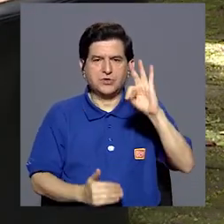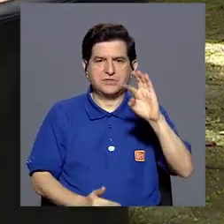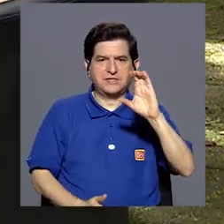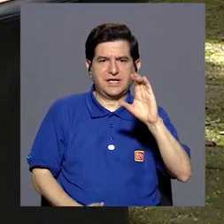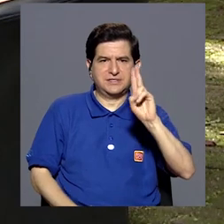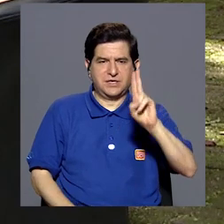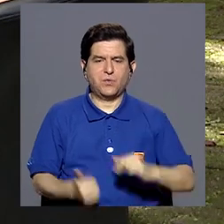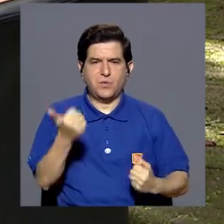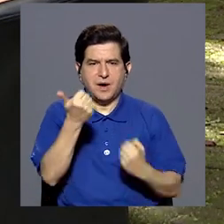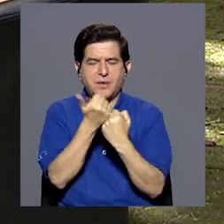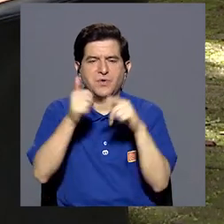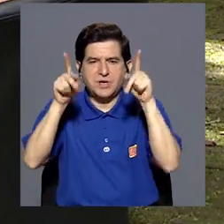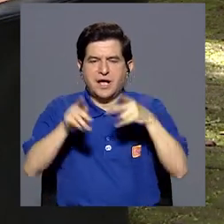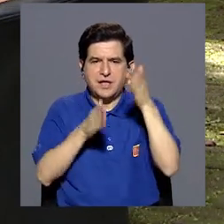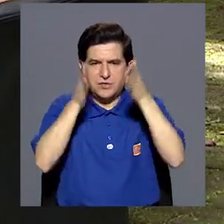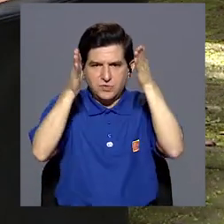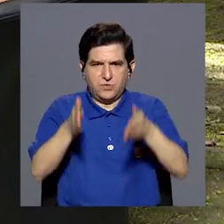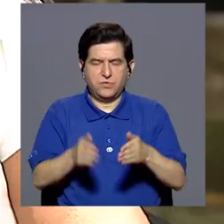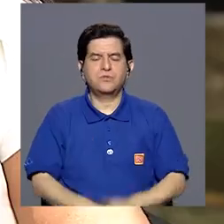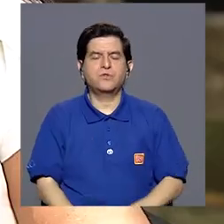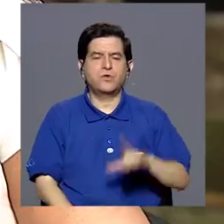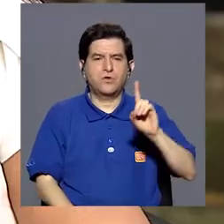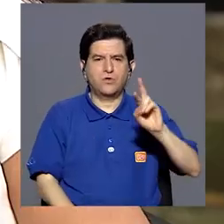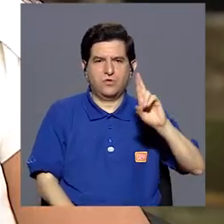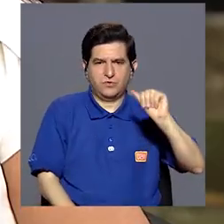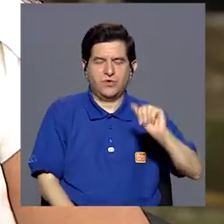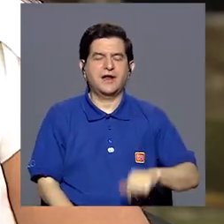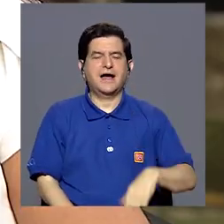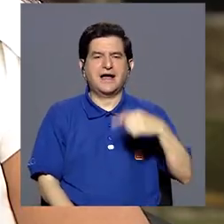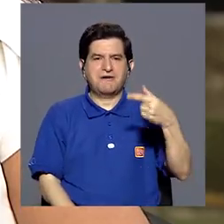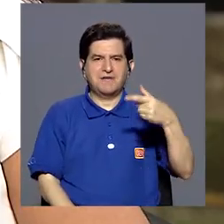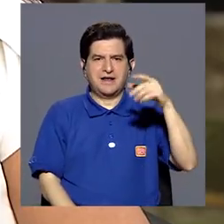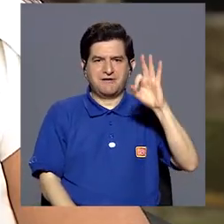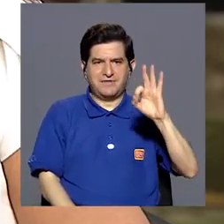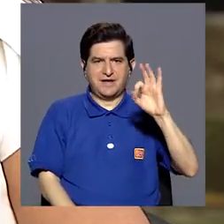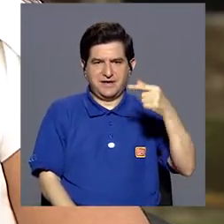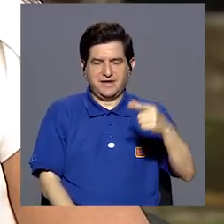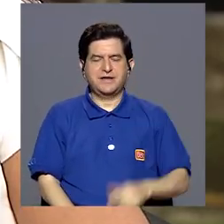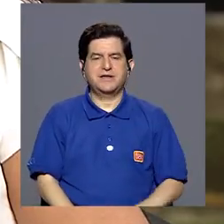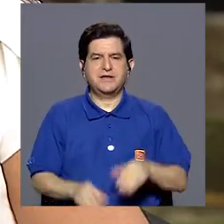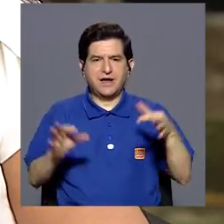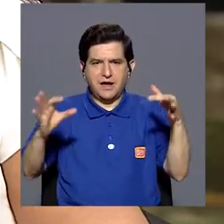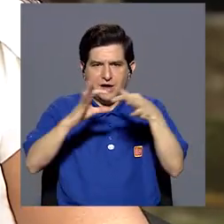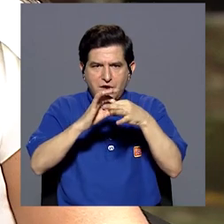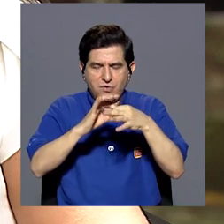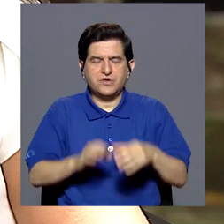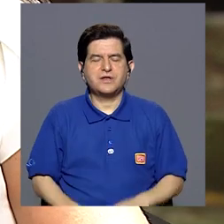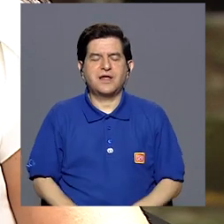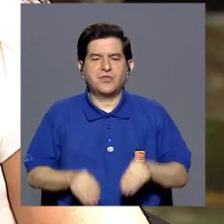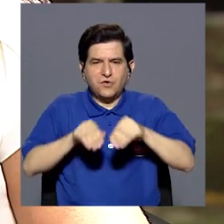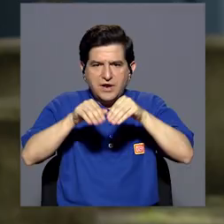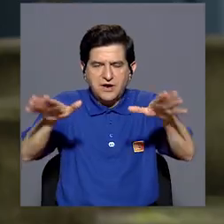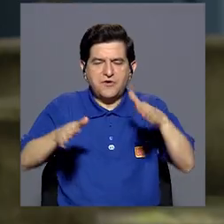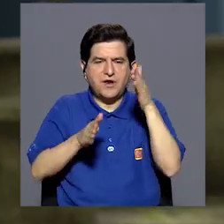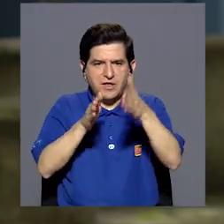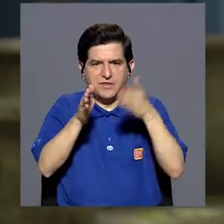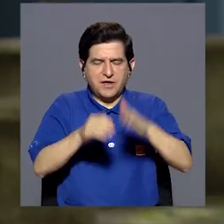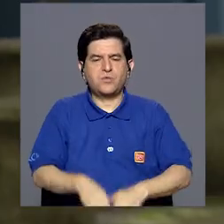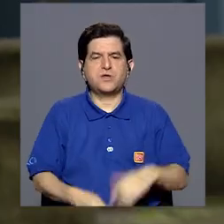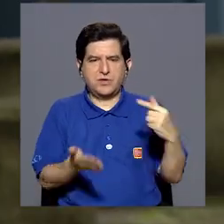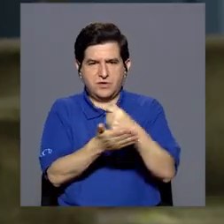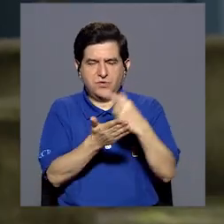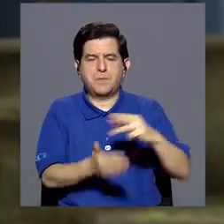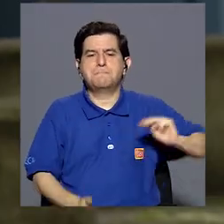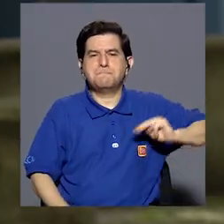universitario apoyando al que cuida y la doctora Gabriela Fallas Gamboa, coordinadora de la red de cuido de Guaycochea del Ministerio de